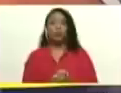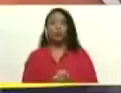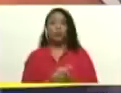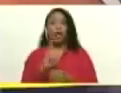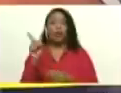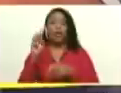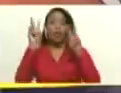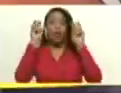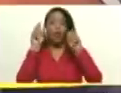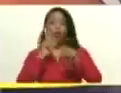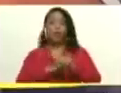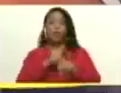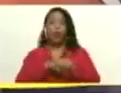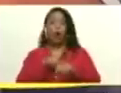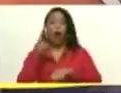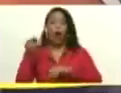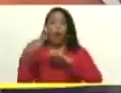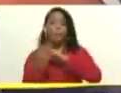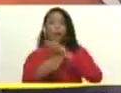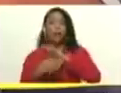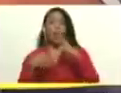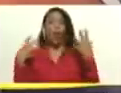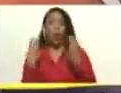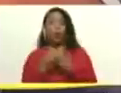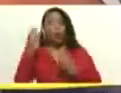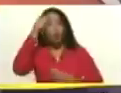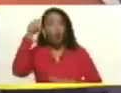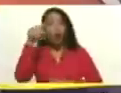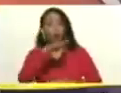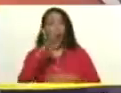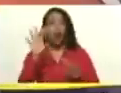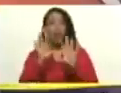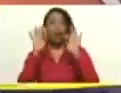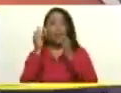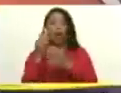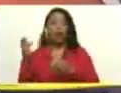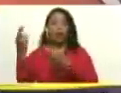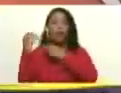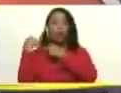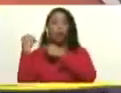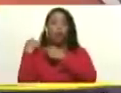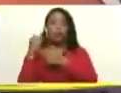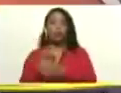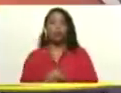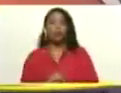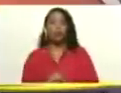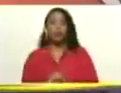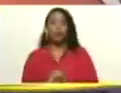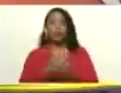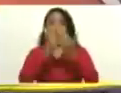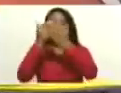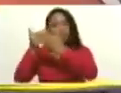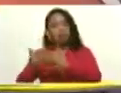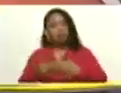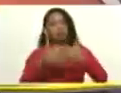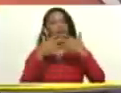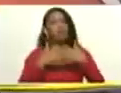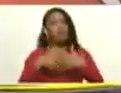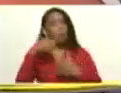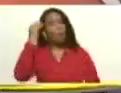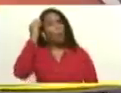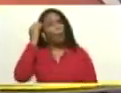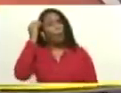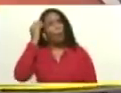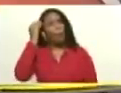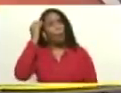época, allí en las bases, ahí junto al pueblo, ahí con la familia, corresponderá estudiar, analizar y